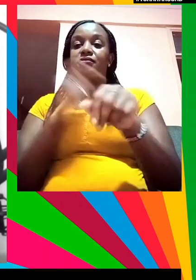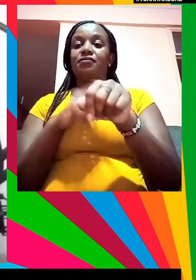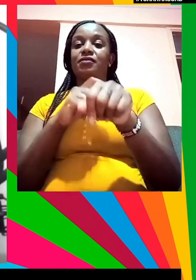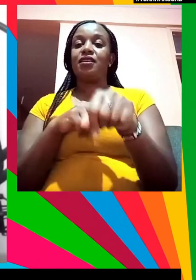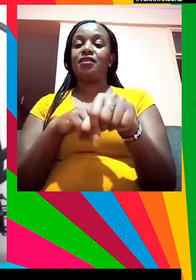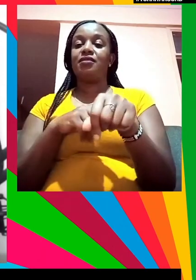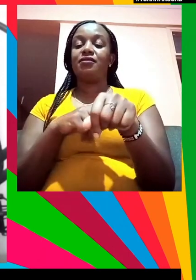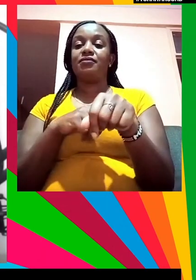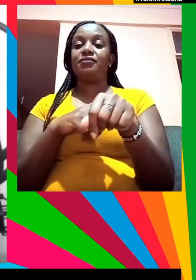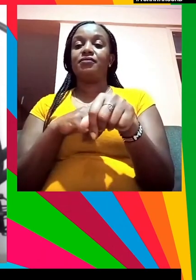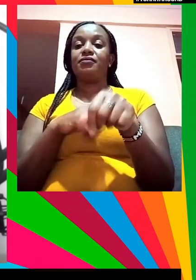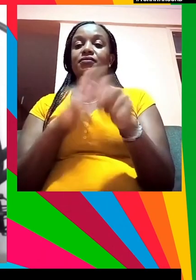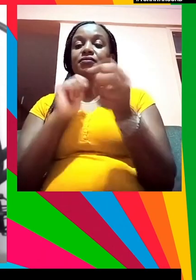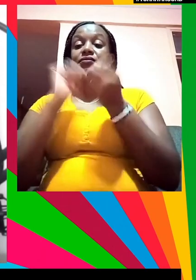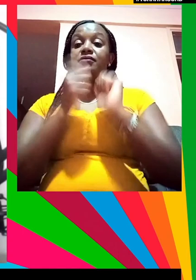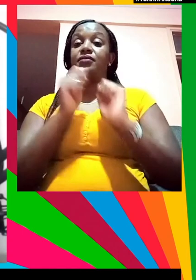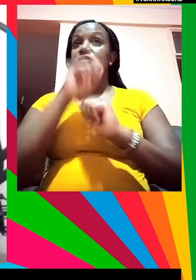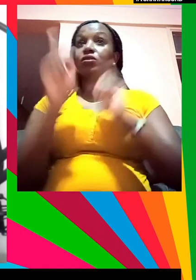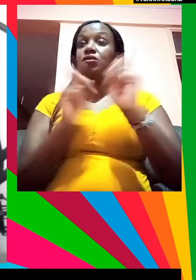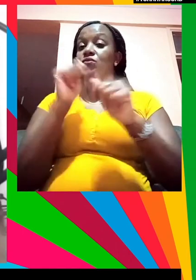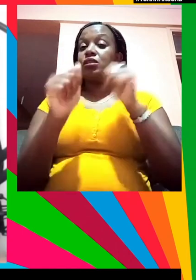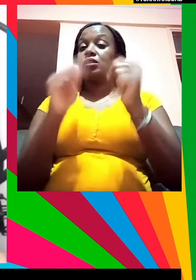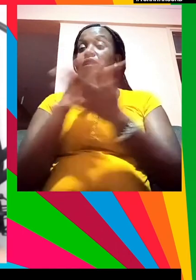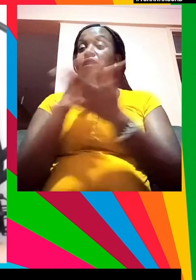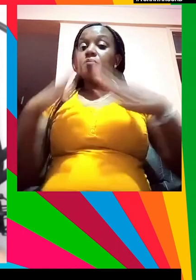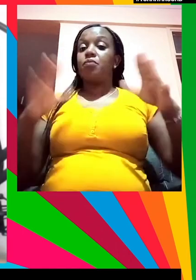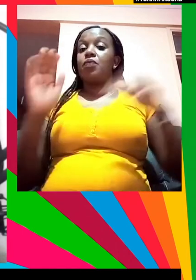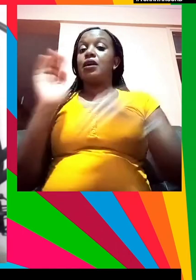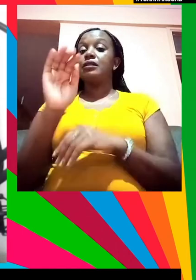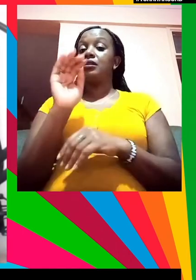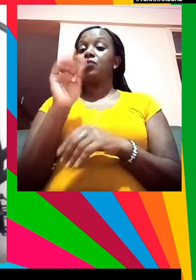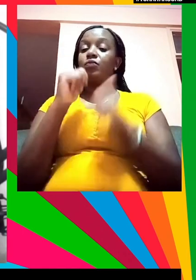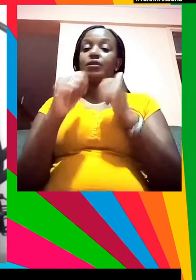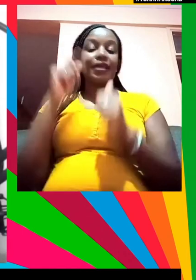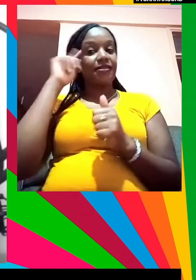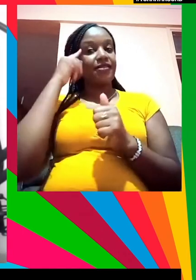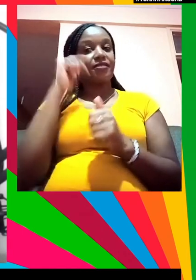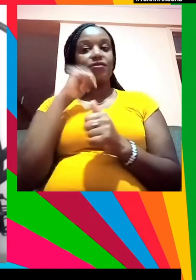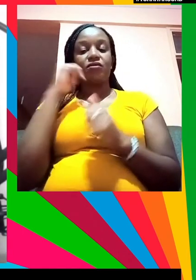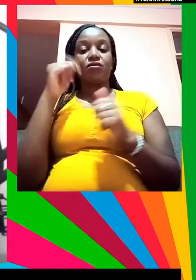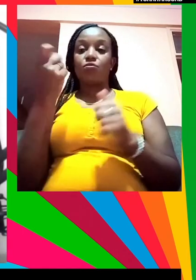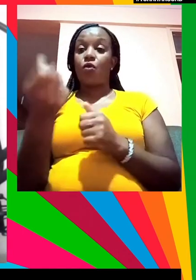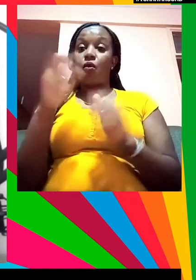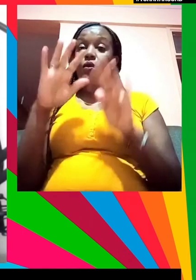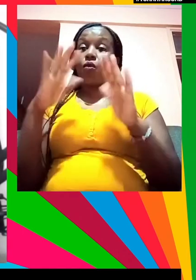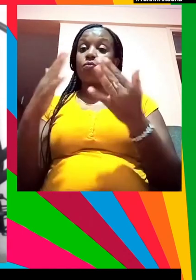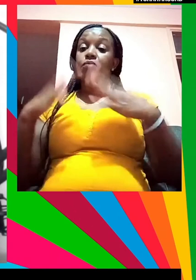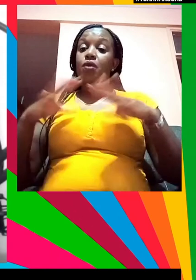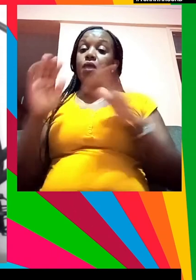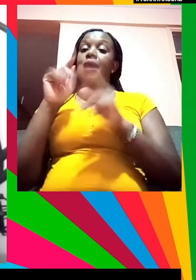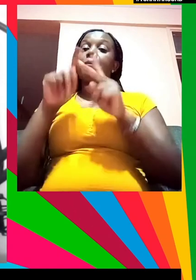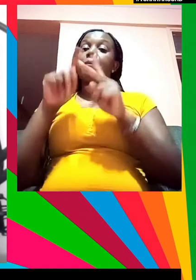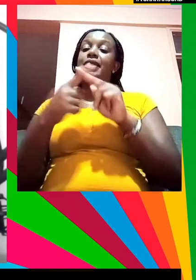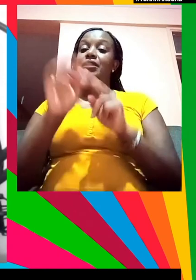esto es algo urgente y muchos nos hacemos preguntas no un pequeño grupo mucha gente se